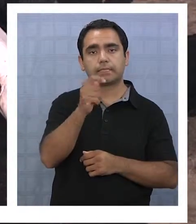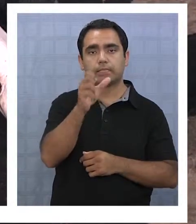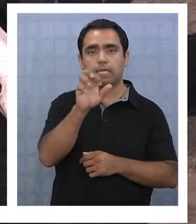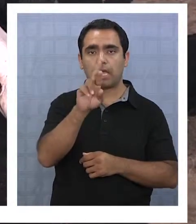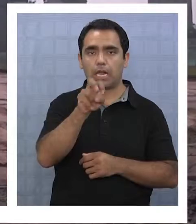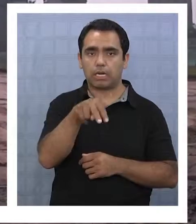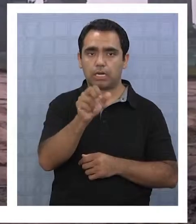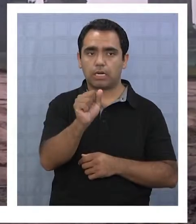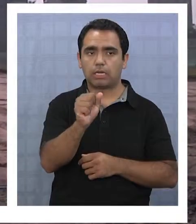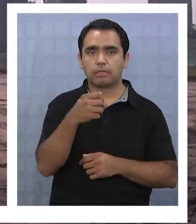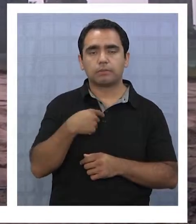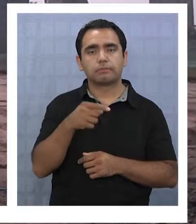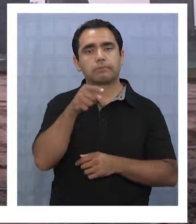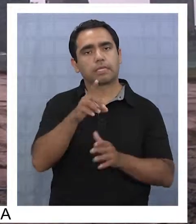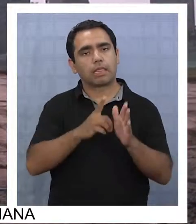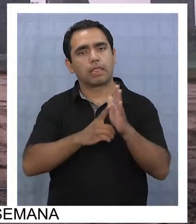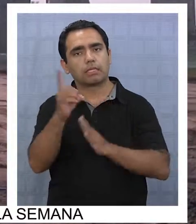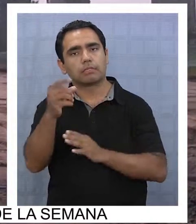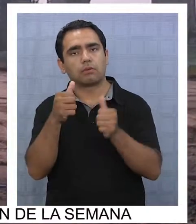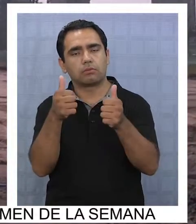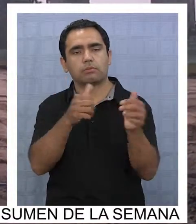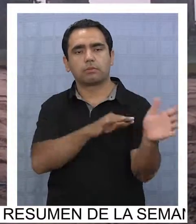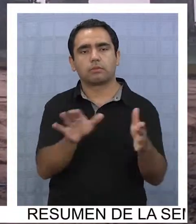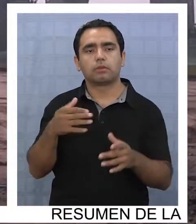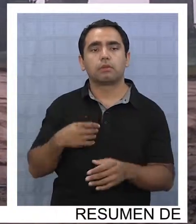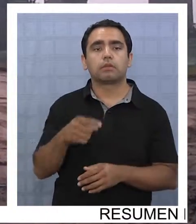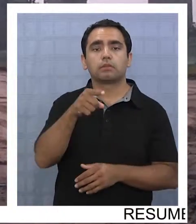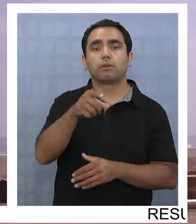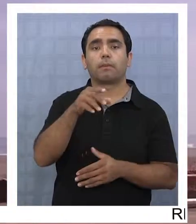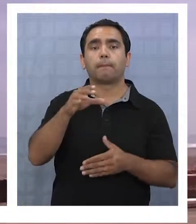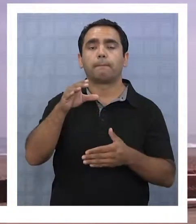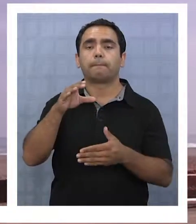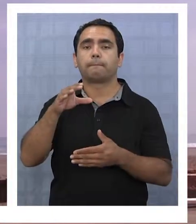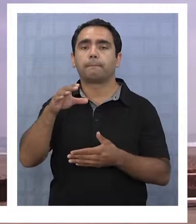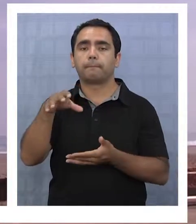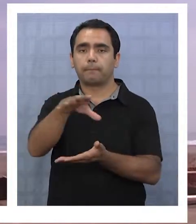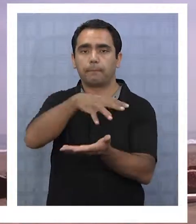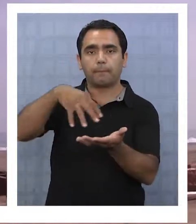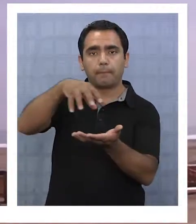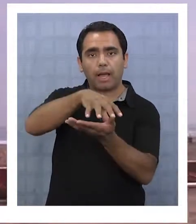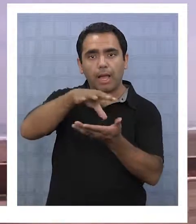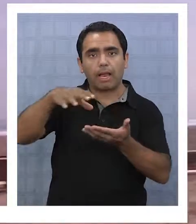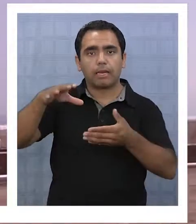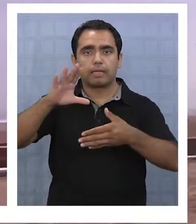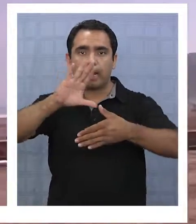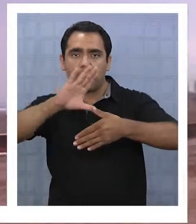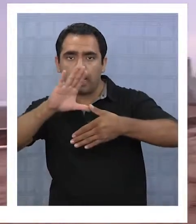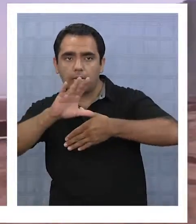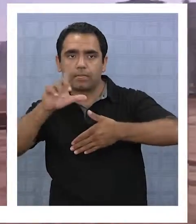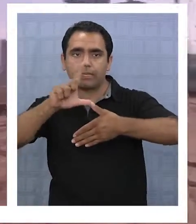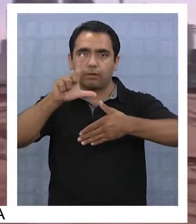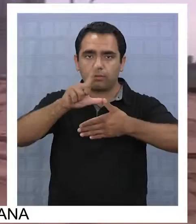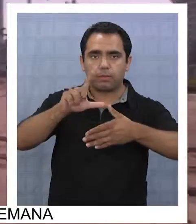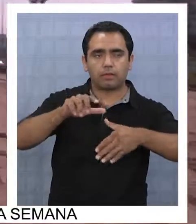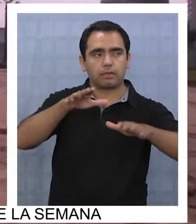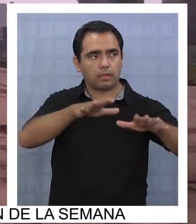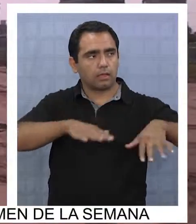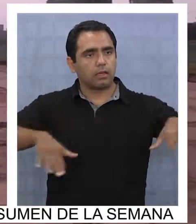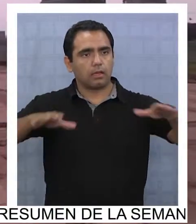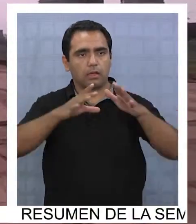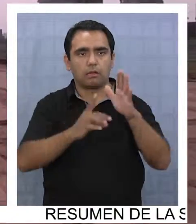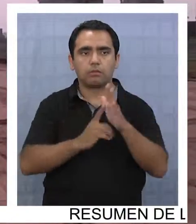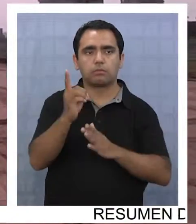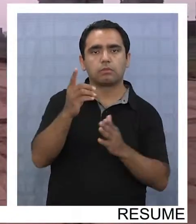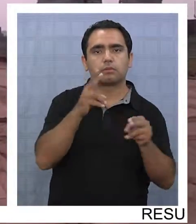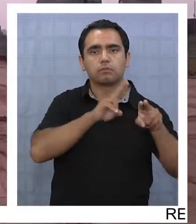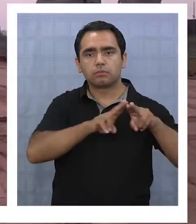detalles del desarrollo y fines de este proyecto. Se ha considerado como un parque de la integración latinoamericana, donde allí se inaugure,